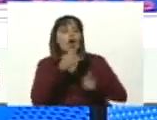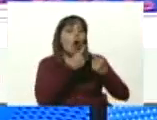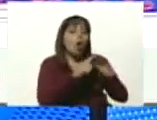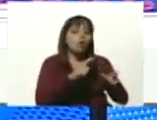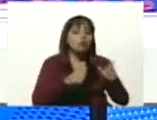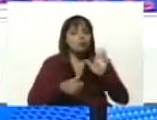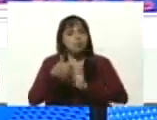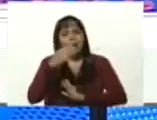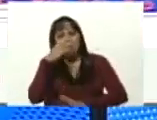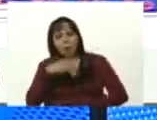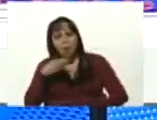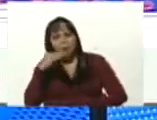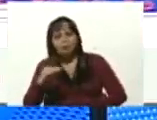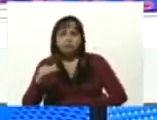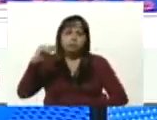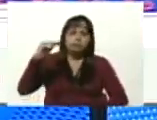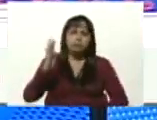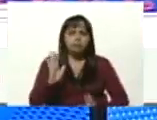más jovencitos.